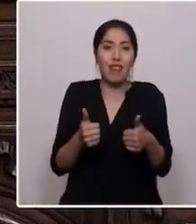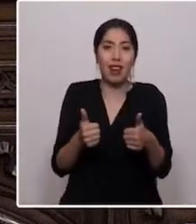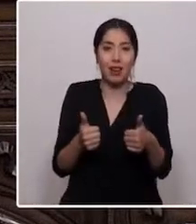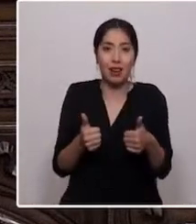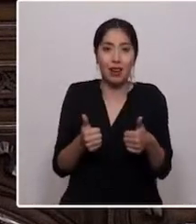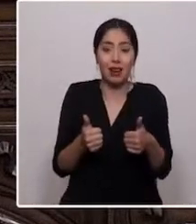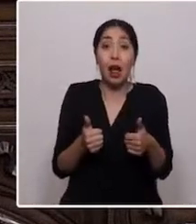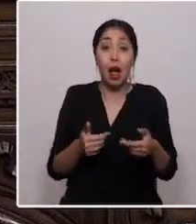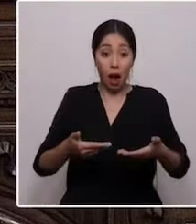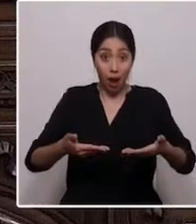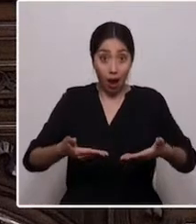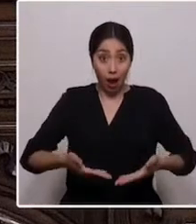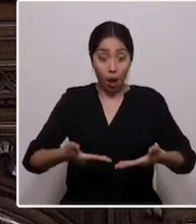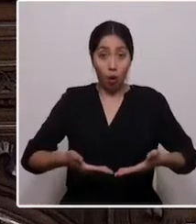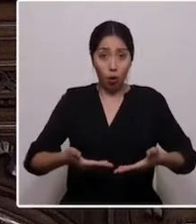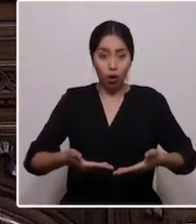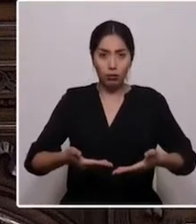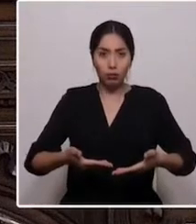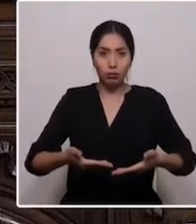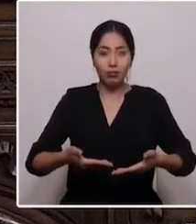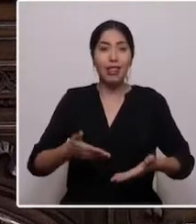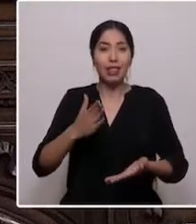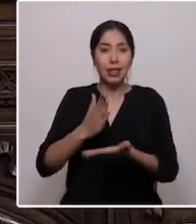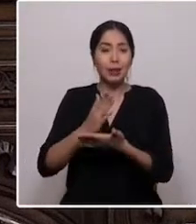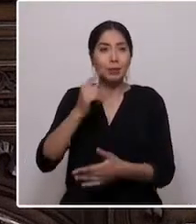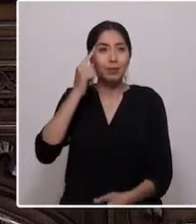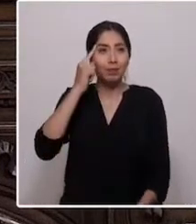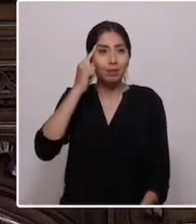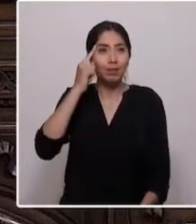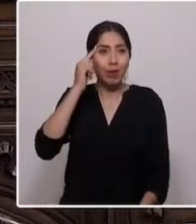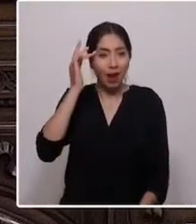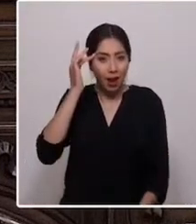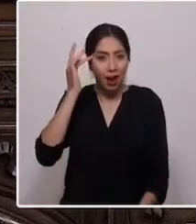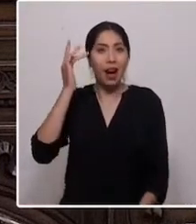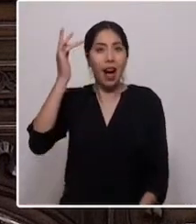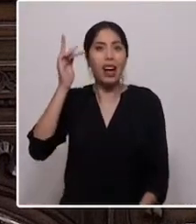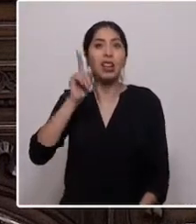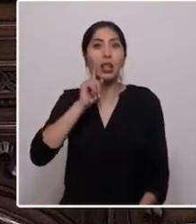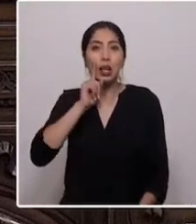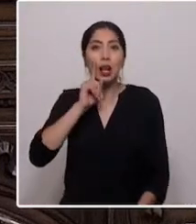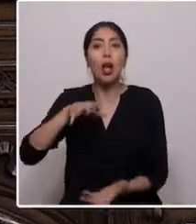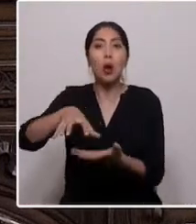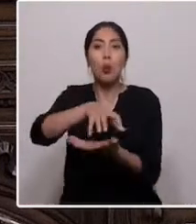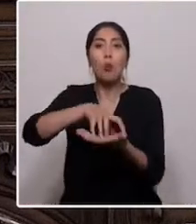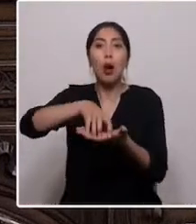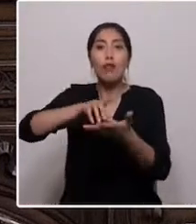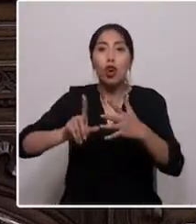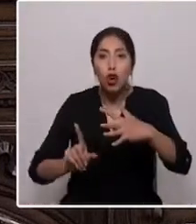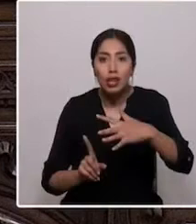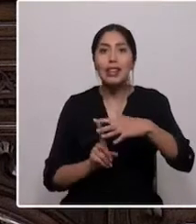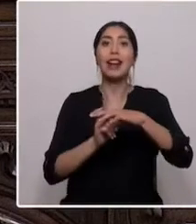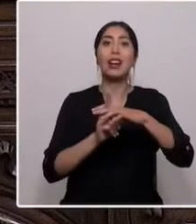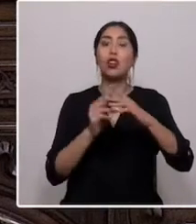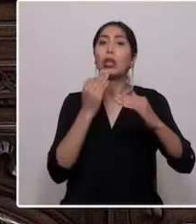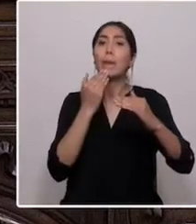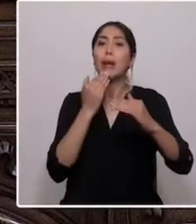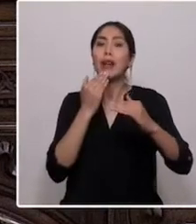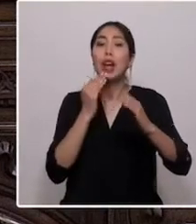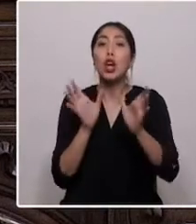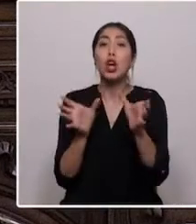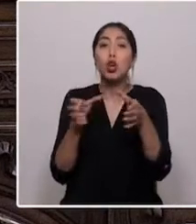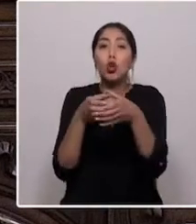Esta vez será con la sabiduría de los pueblos originarios y a la par con las disidencias sexogenéricas,